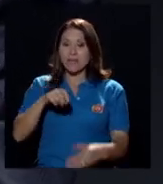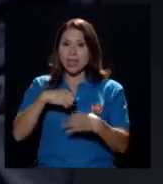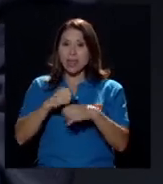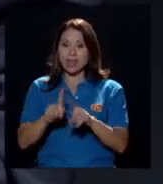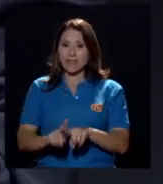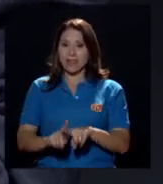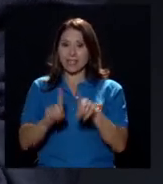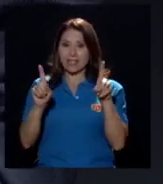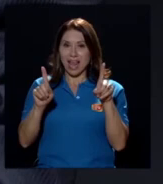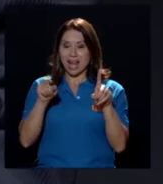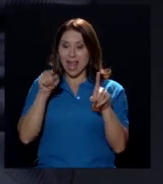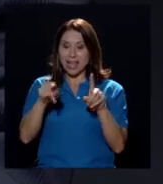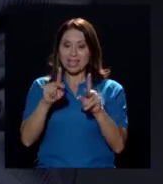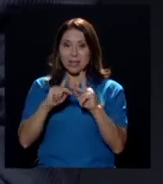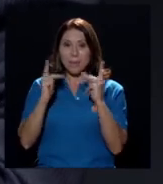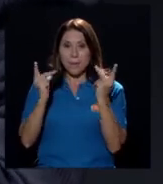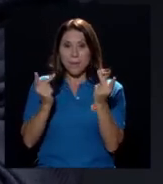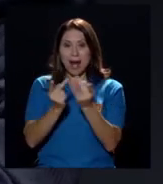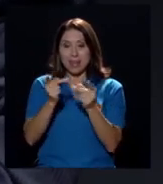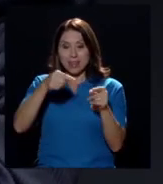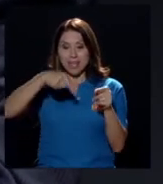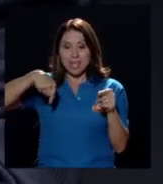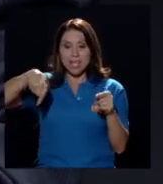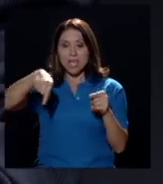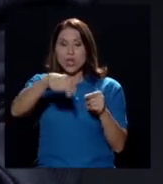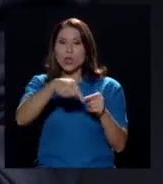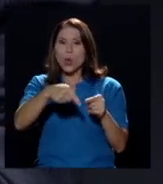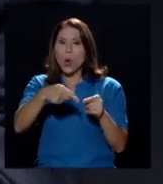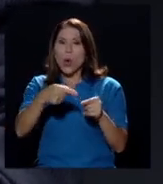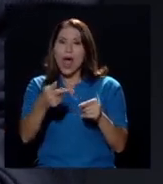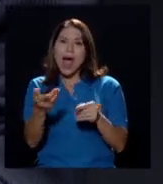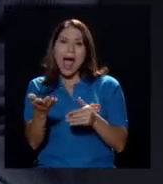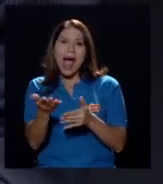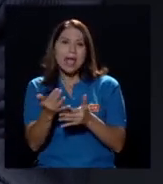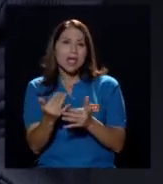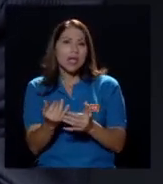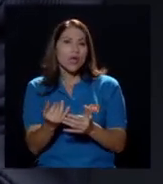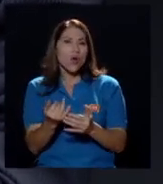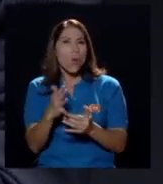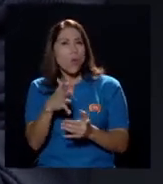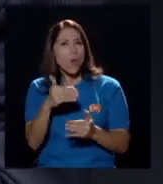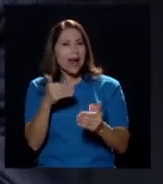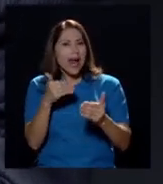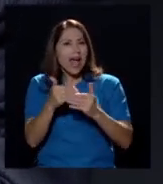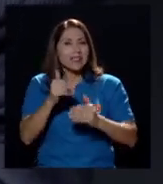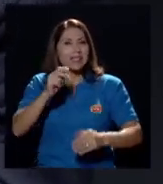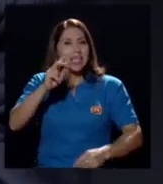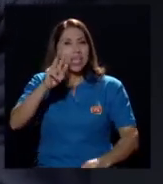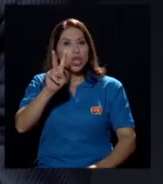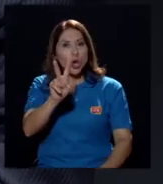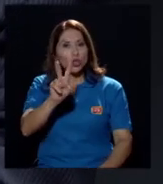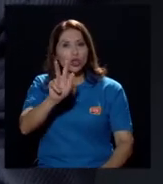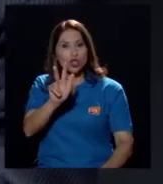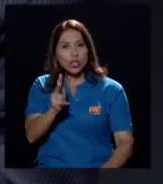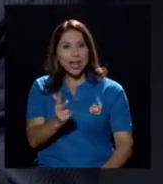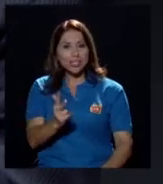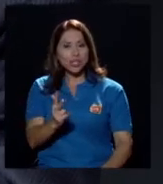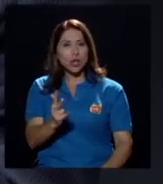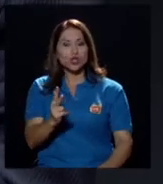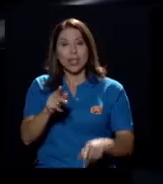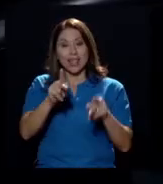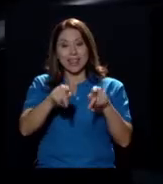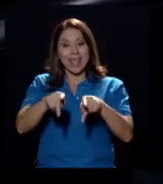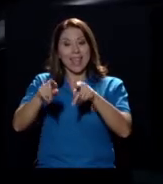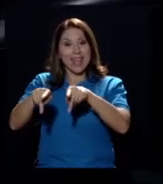partido hay un potencial de algo como casi dos tercios de gente que votaron